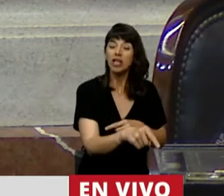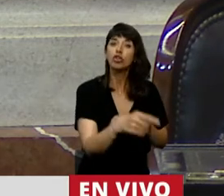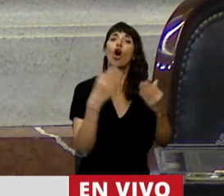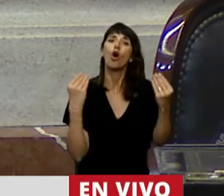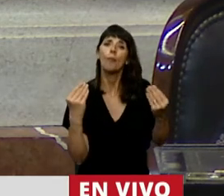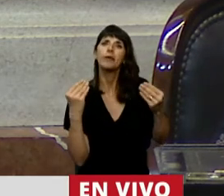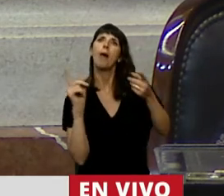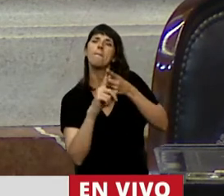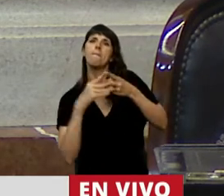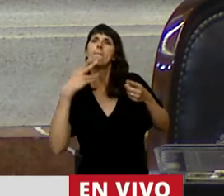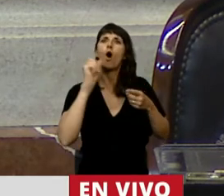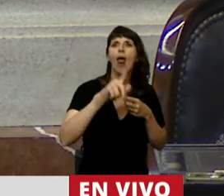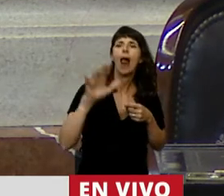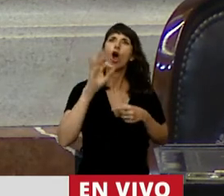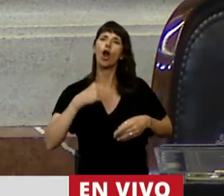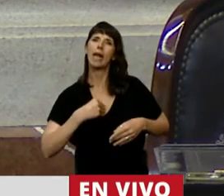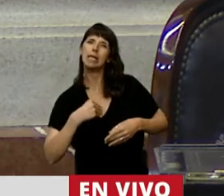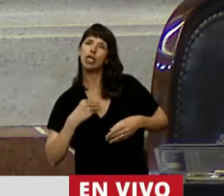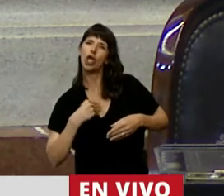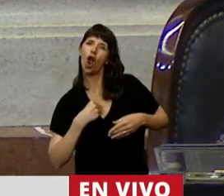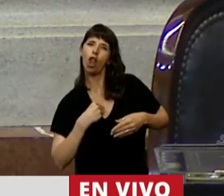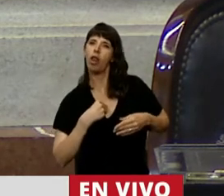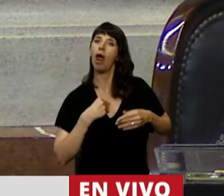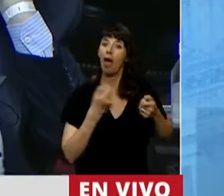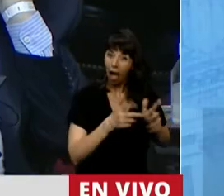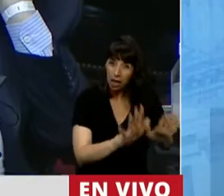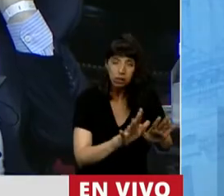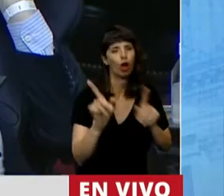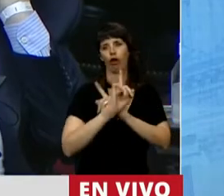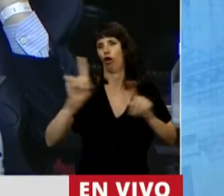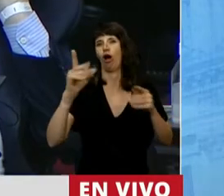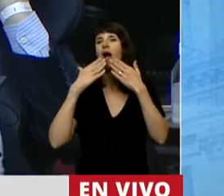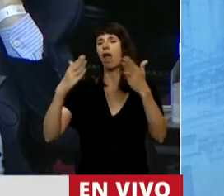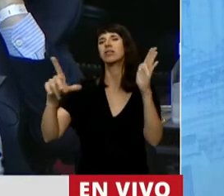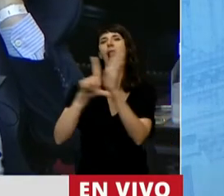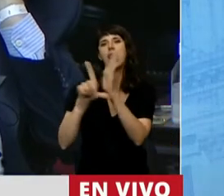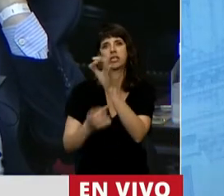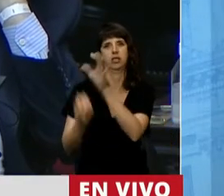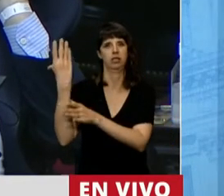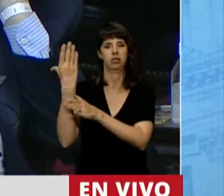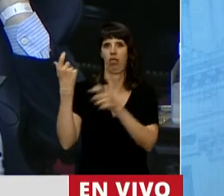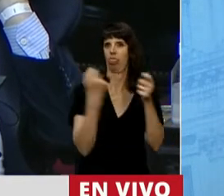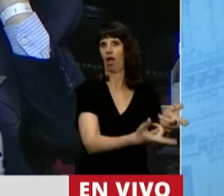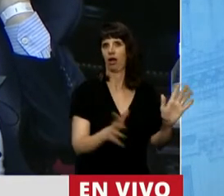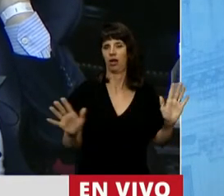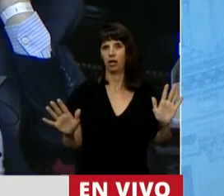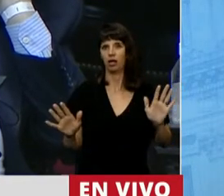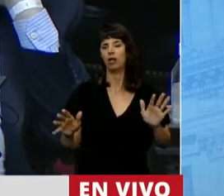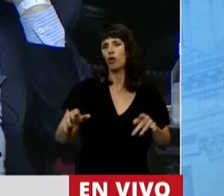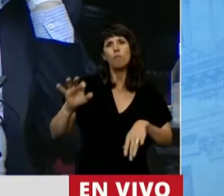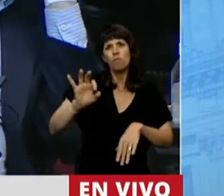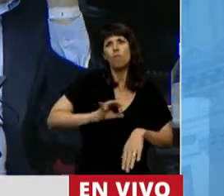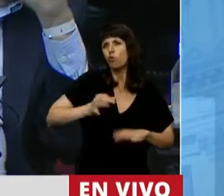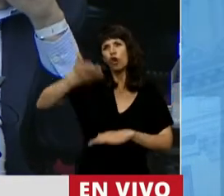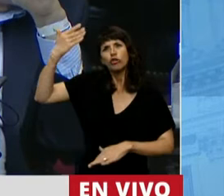creencias morales ni religiosas. Eso se hace con leyes. Durante demasiado tiempo no ha sido nuestra palabra